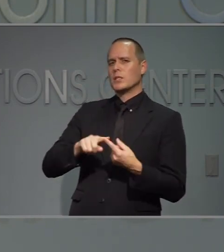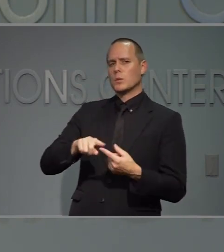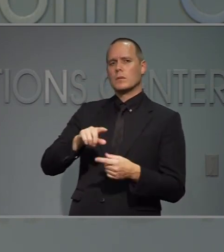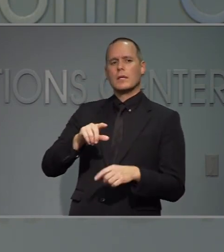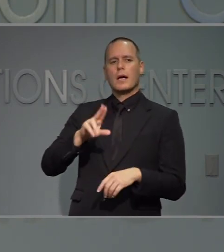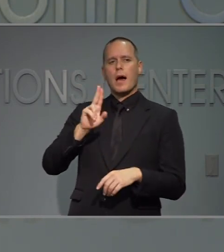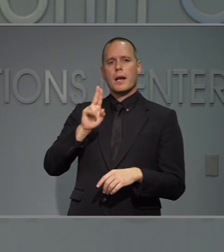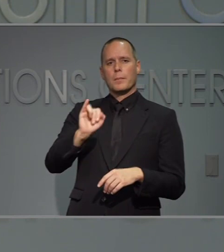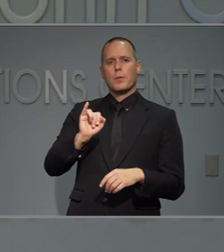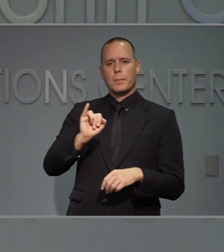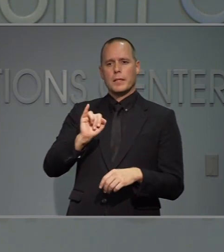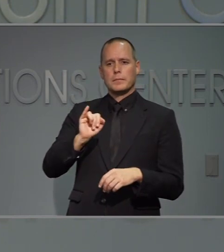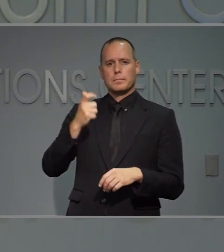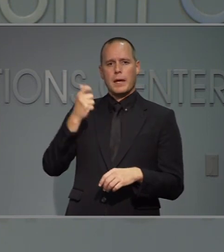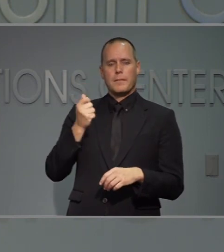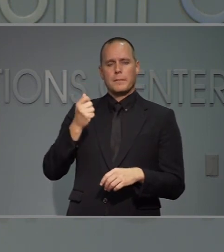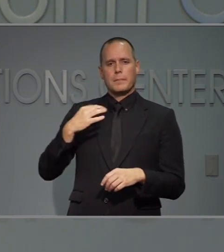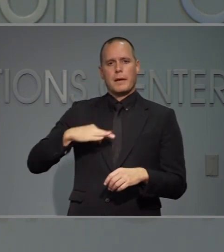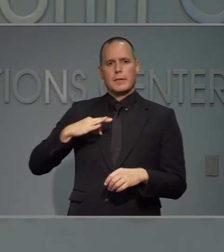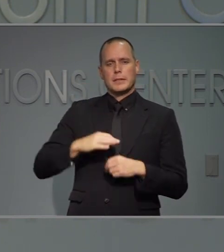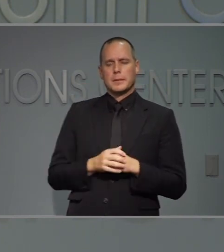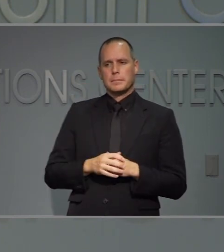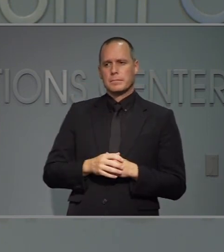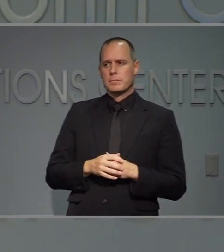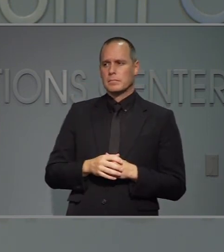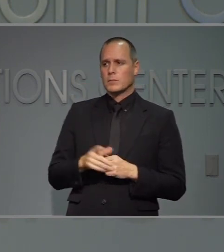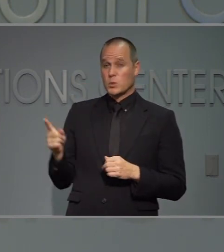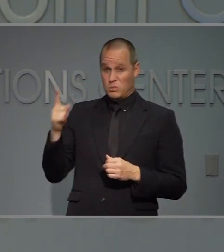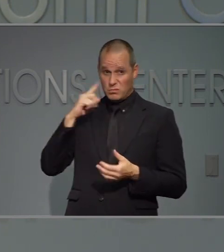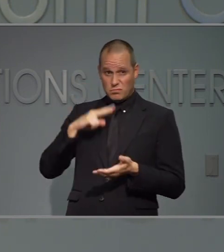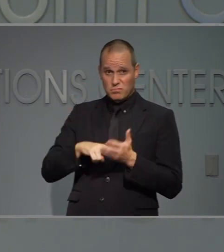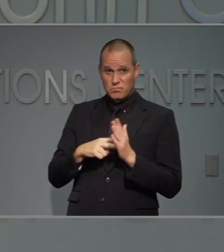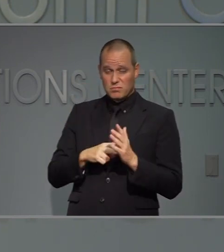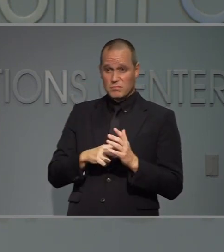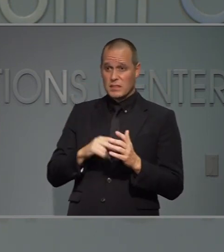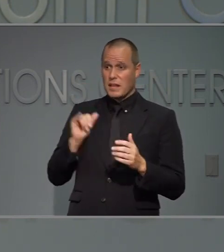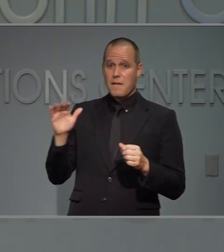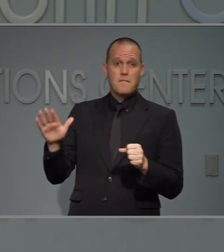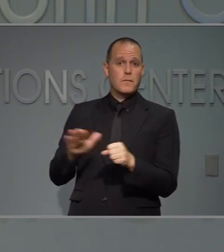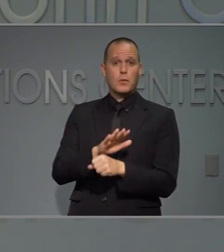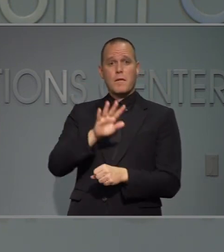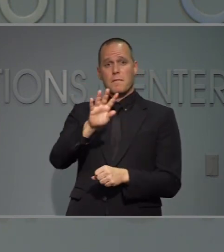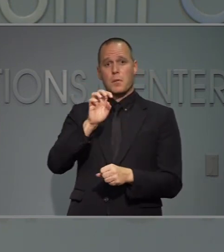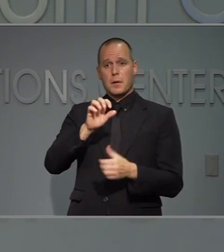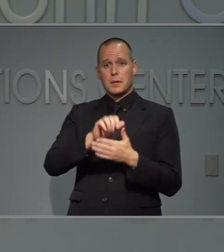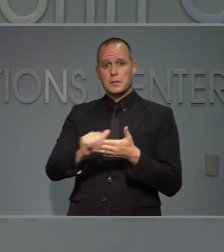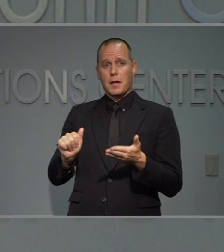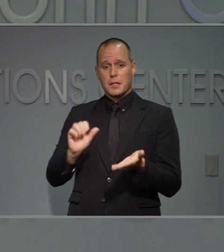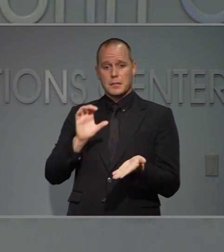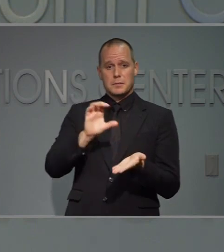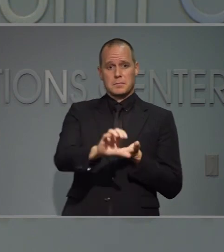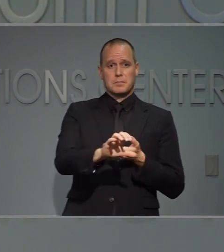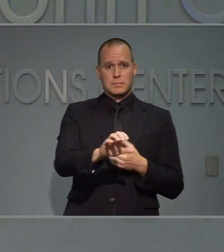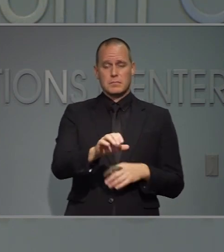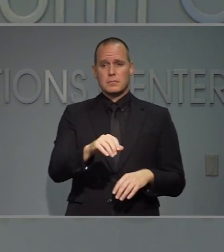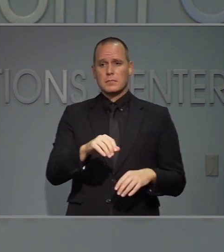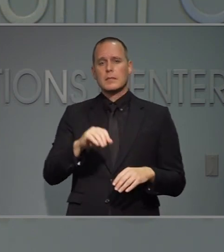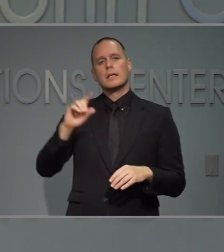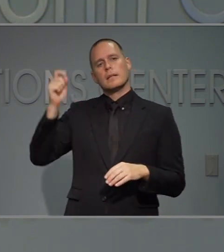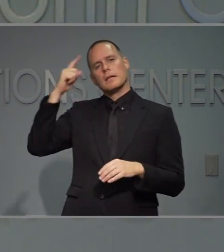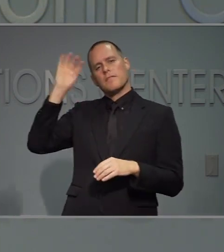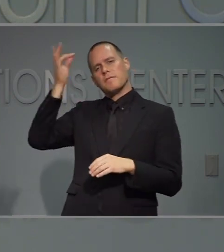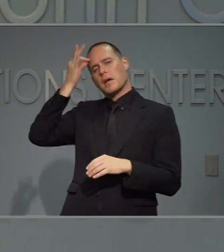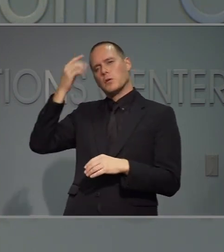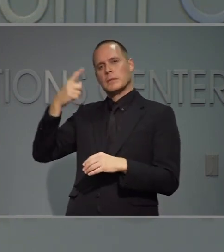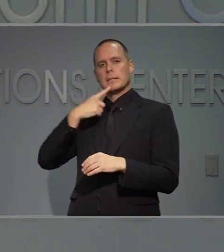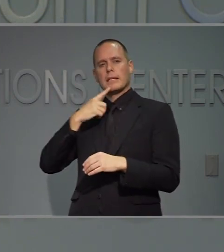La pregunta es sobre los beneficios de desempleo. Gobernador, es su intención que las personas reciban los cuatrocientos dólares en total que ordenó